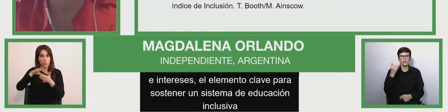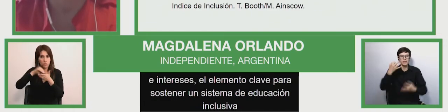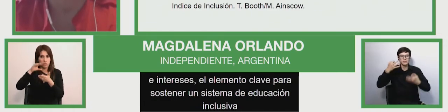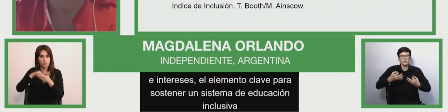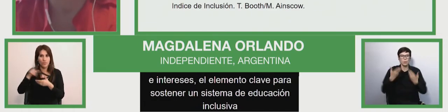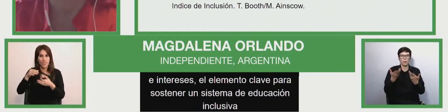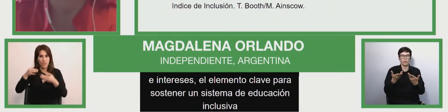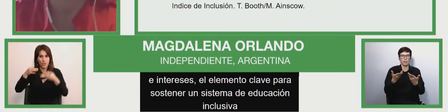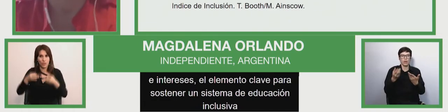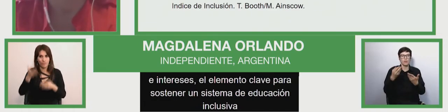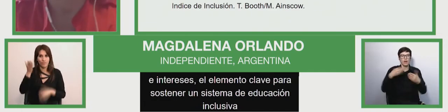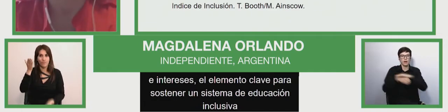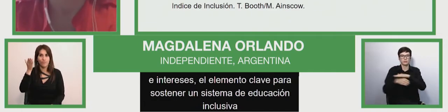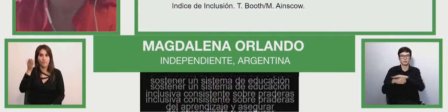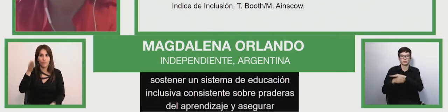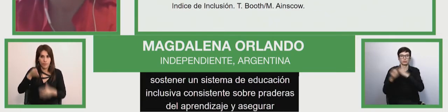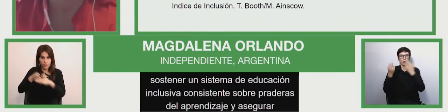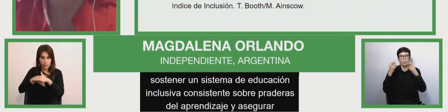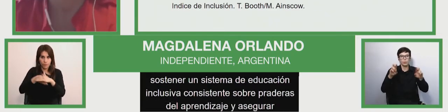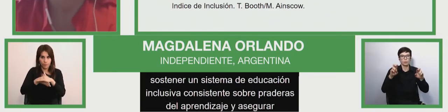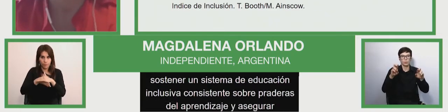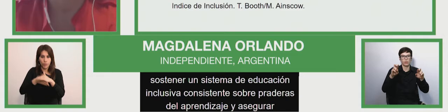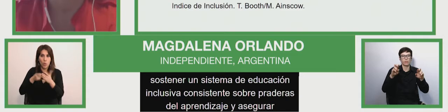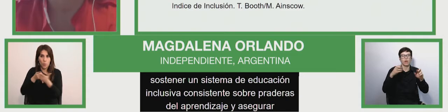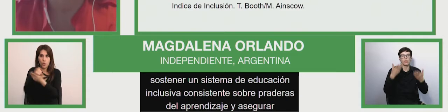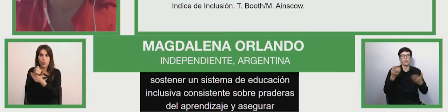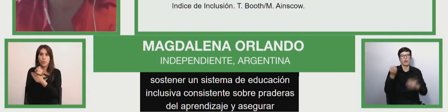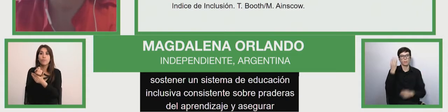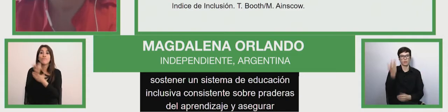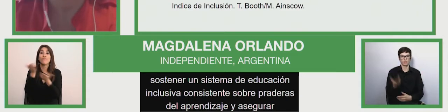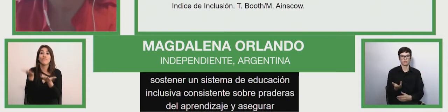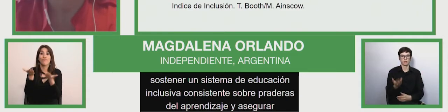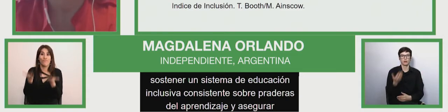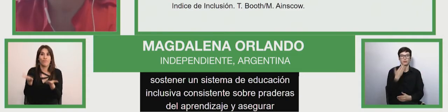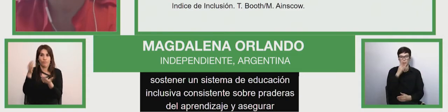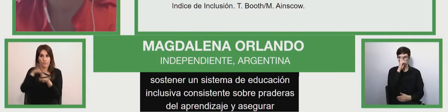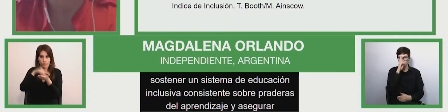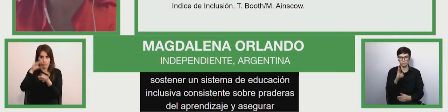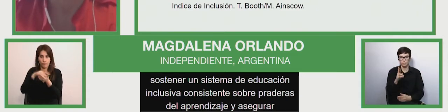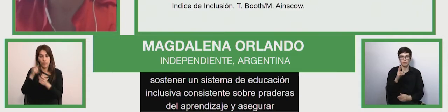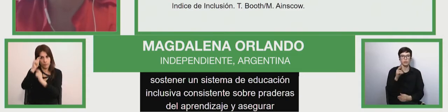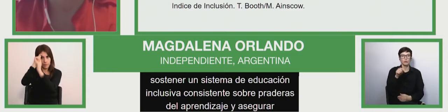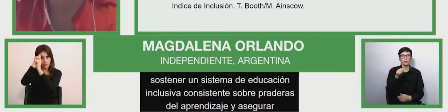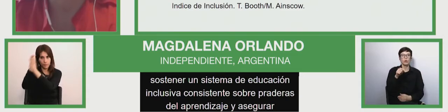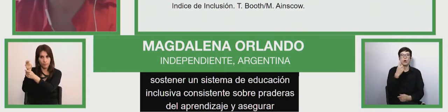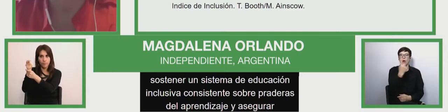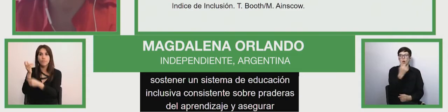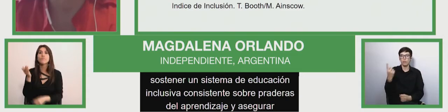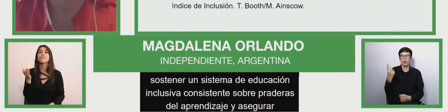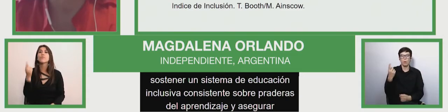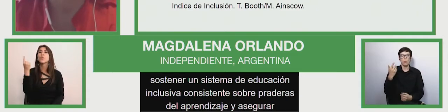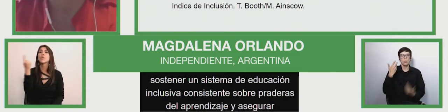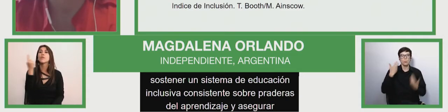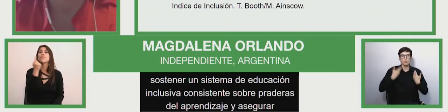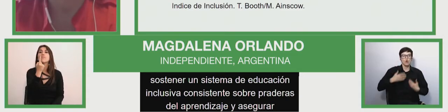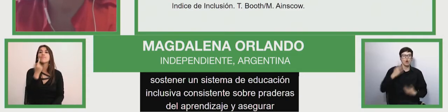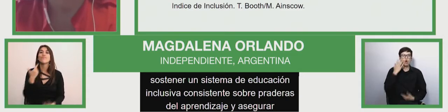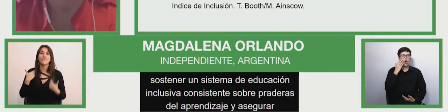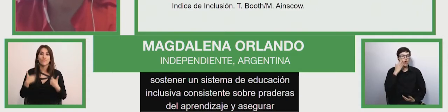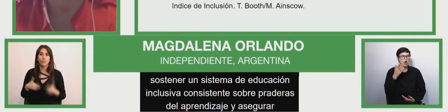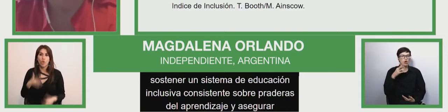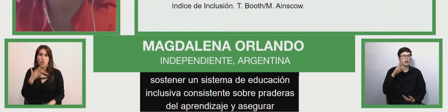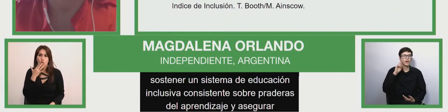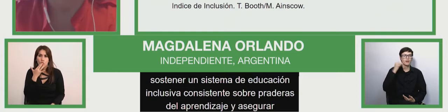acceso al aprendizaje. Respeta la diversidad de los estudiantes y del personal, con respecto a su raza, color, religión,